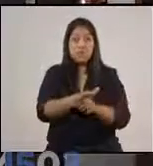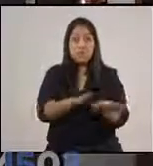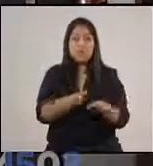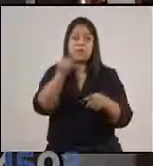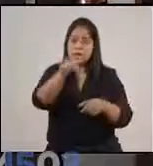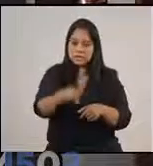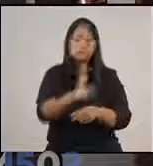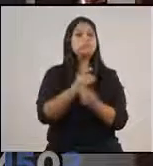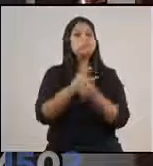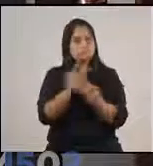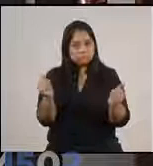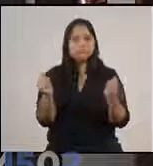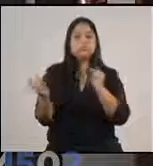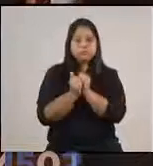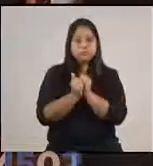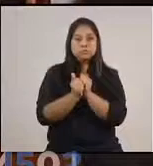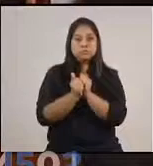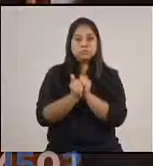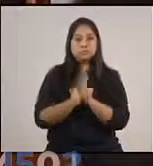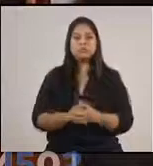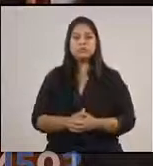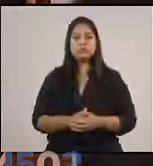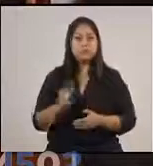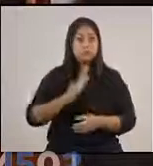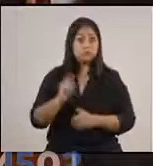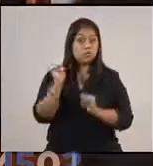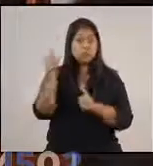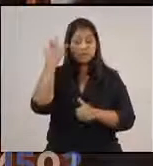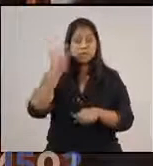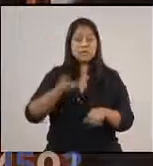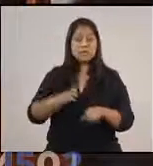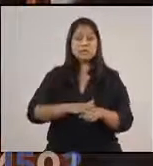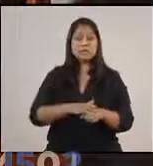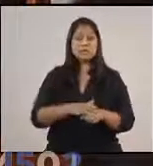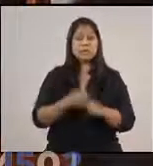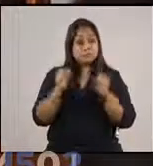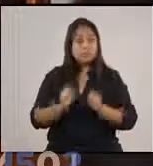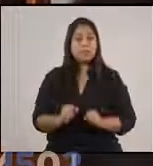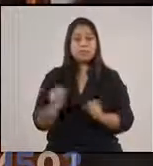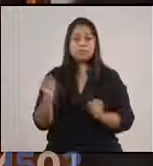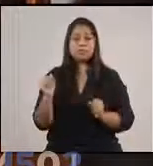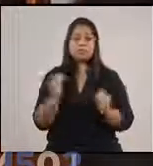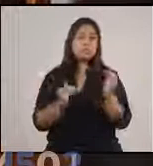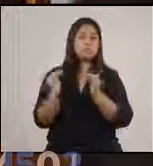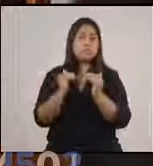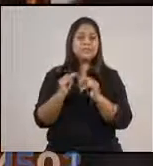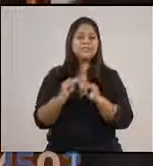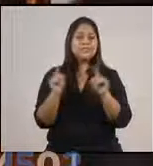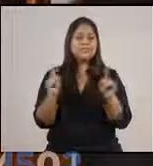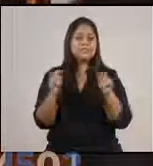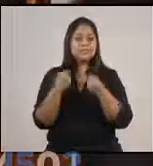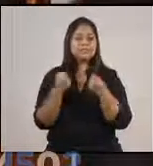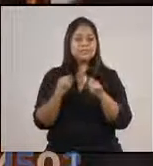vamos a vencer juntos. Son 15 días más y podemos construir la diferencia